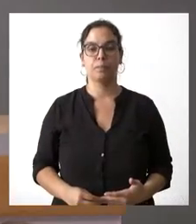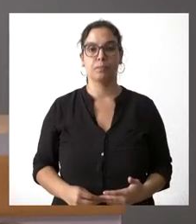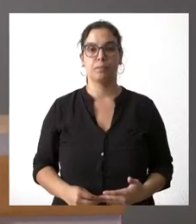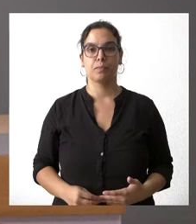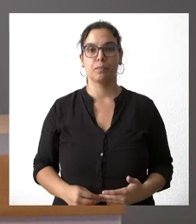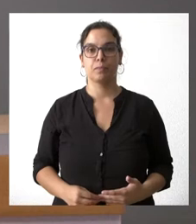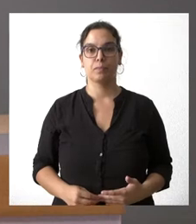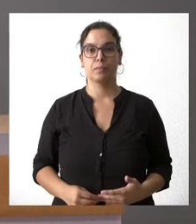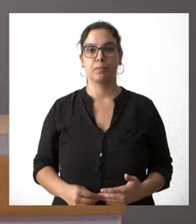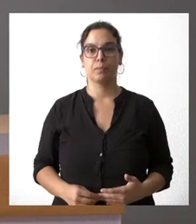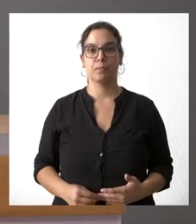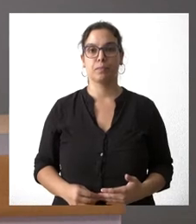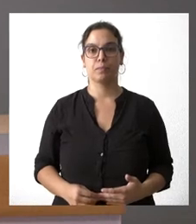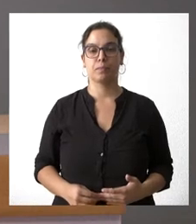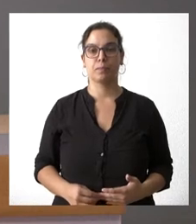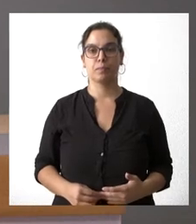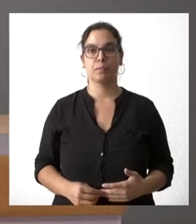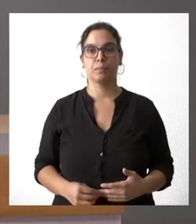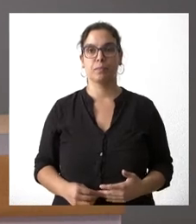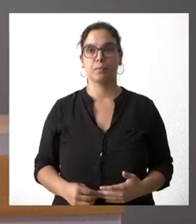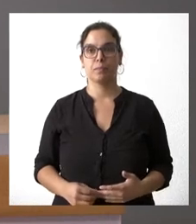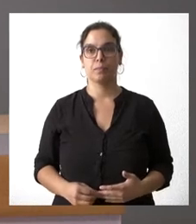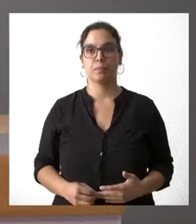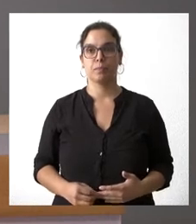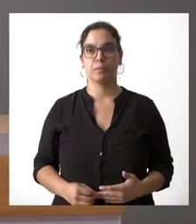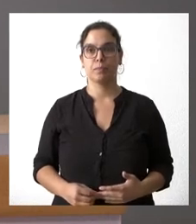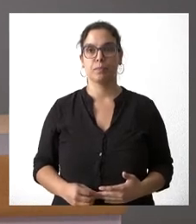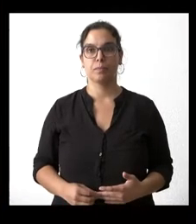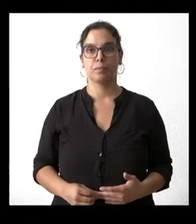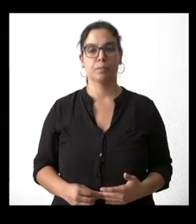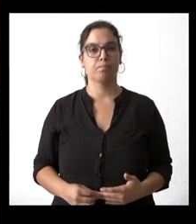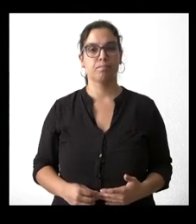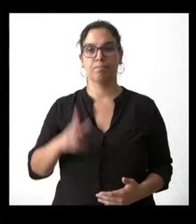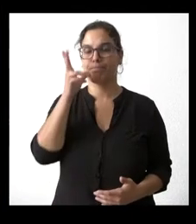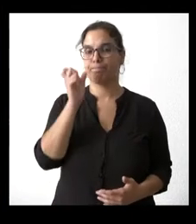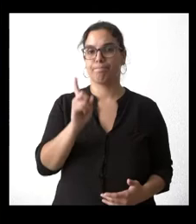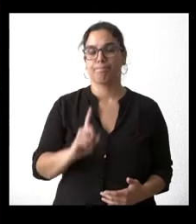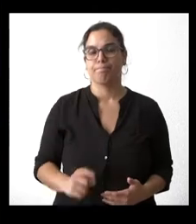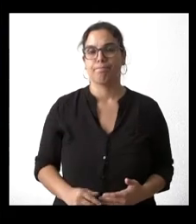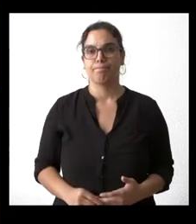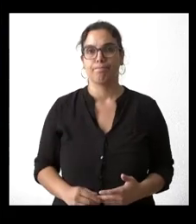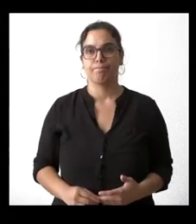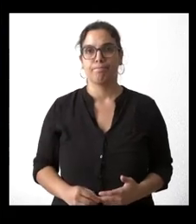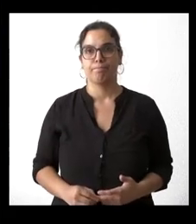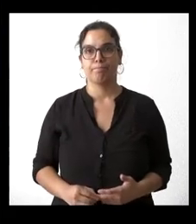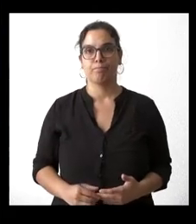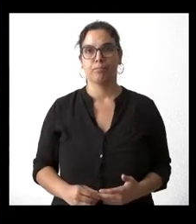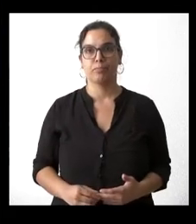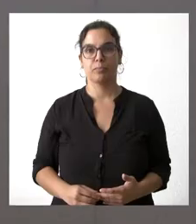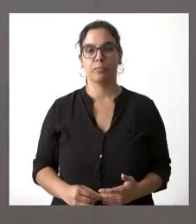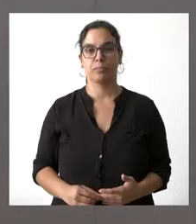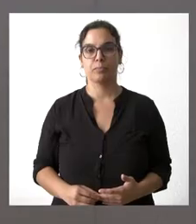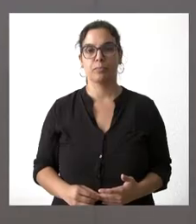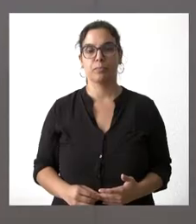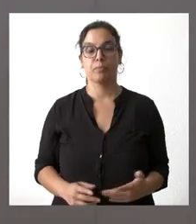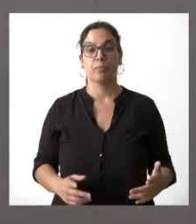Para los incendios, ¿se sabe la superficie que se ha tomado? datos? ¿Hay en Salamanca, la provincia? sé si tenemos... Todavía